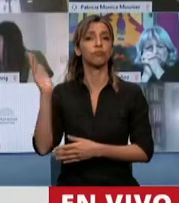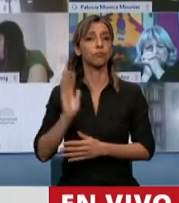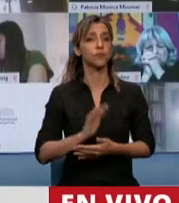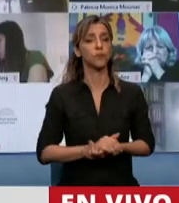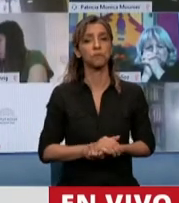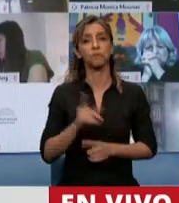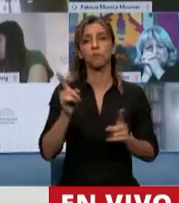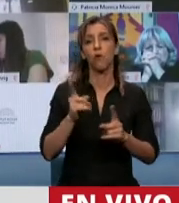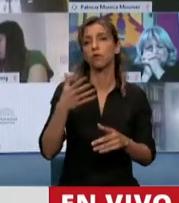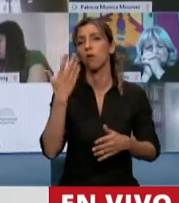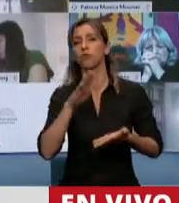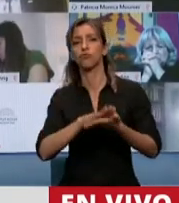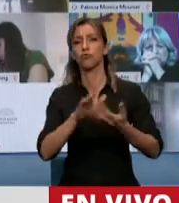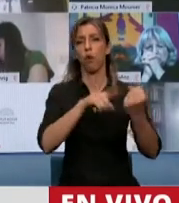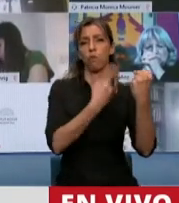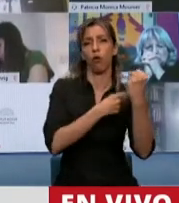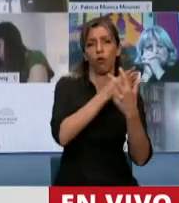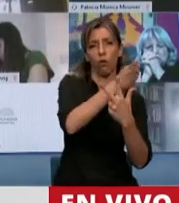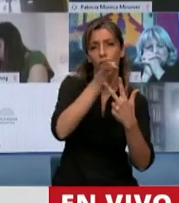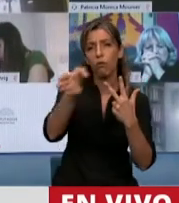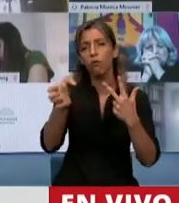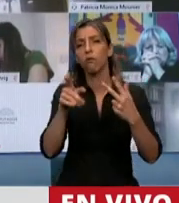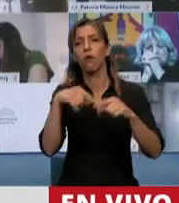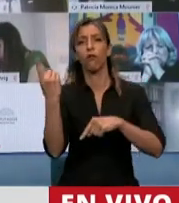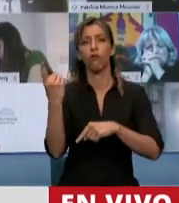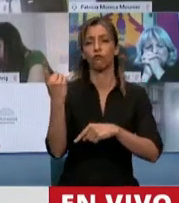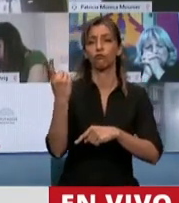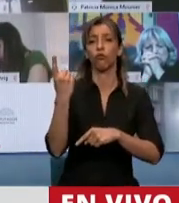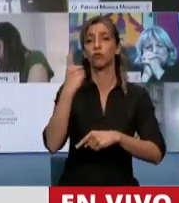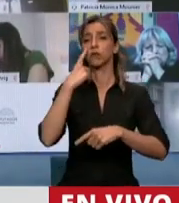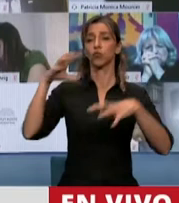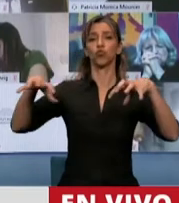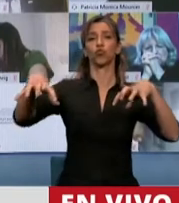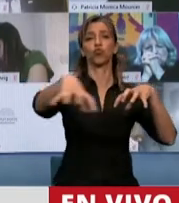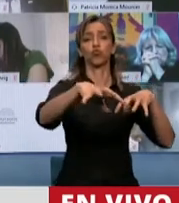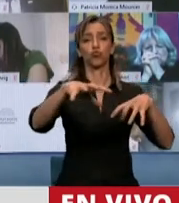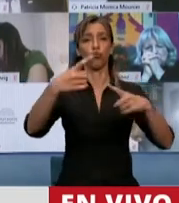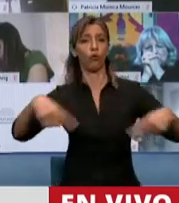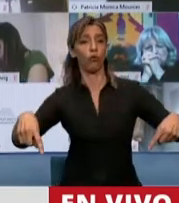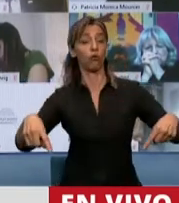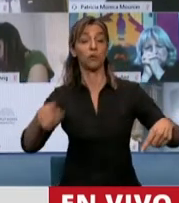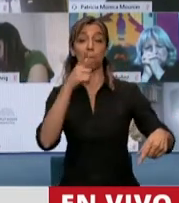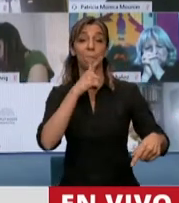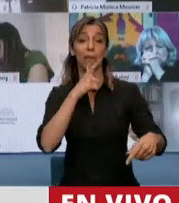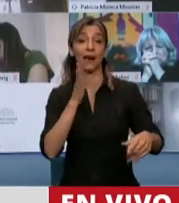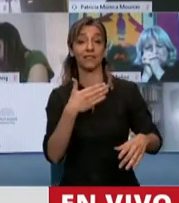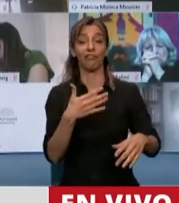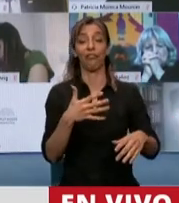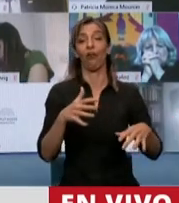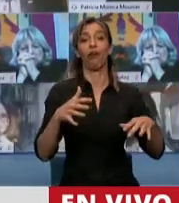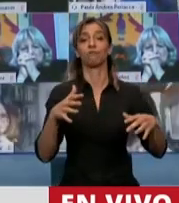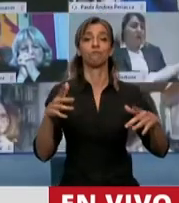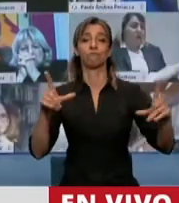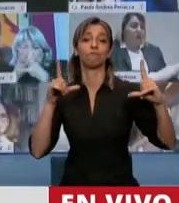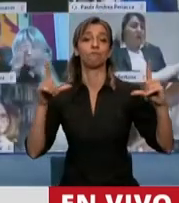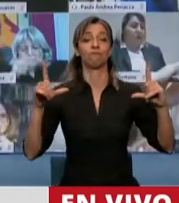republicanismos, institucionalistas, y es toda una falacia, una puesta en escena. A nadie